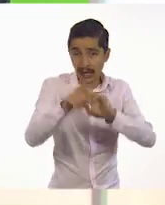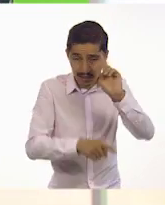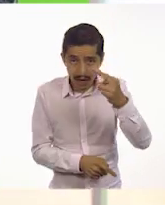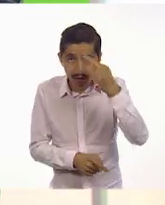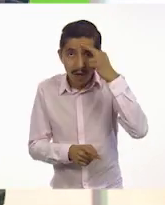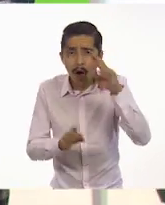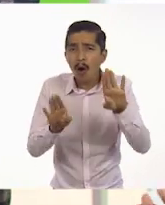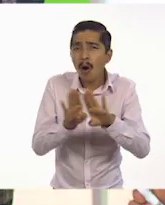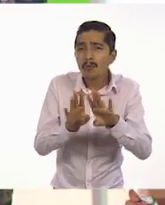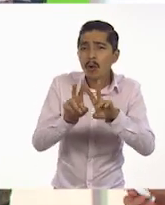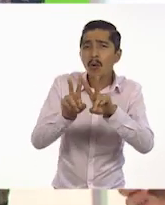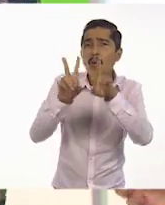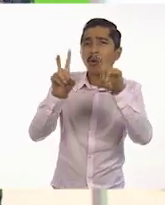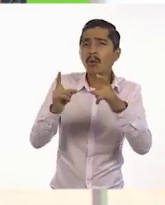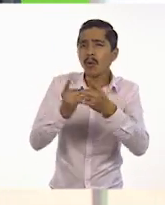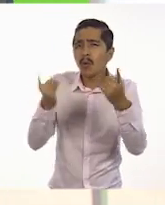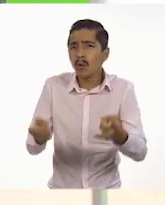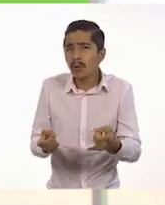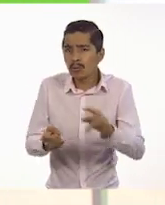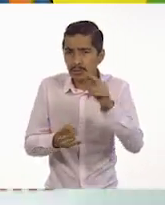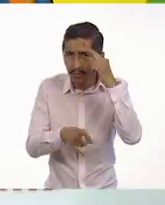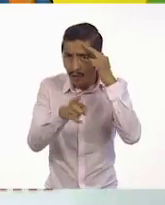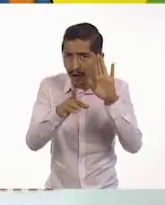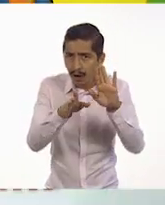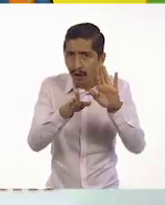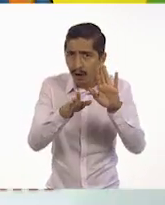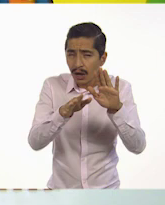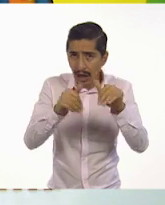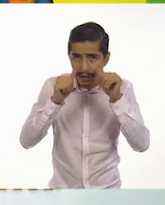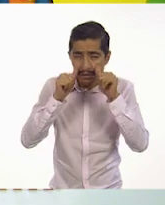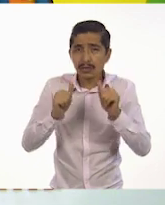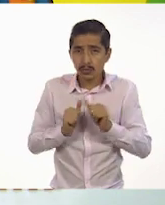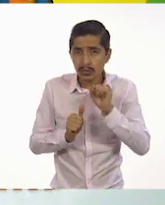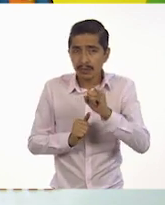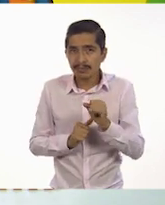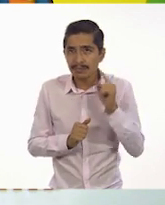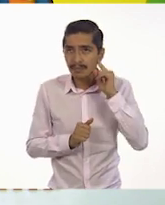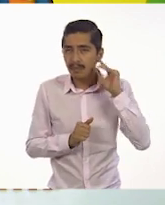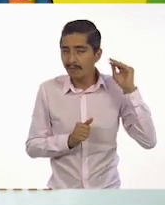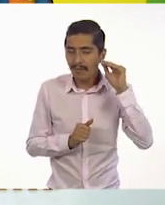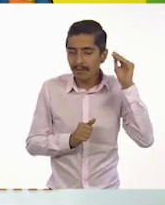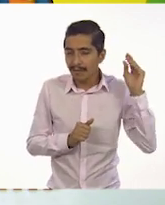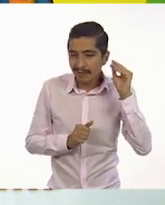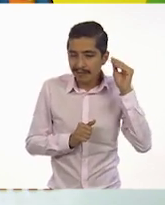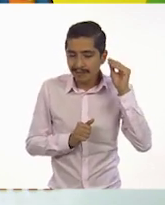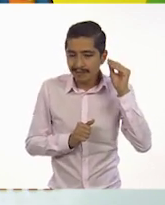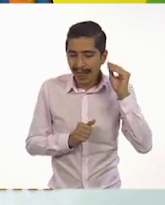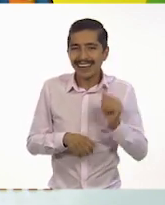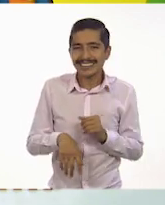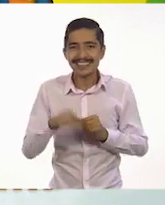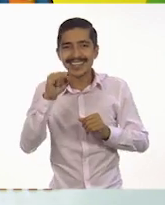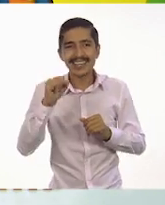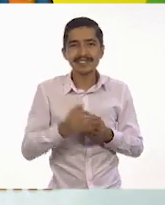cómo se titula este cuento? ¿Pusieron atención? ¿Me lo dices? Sí.